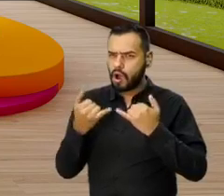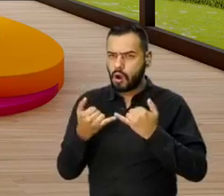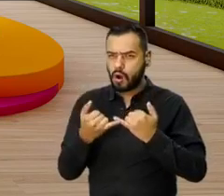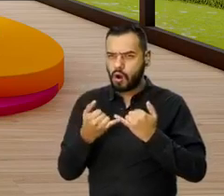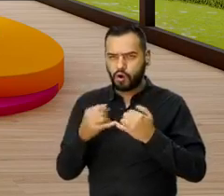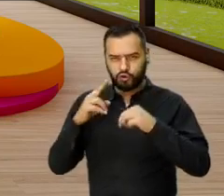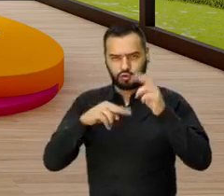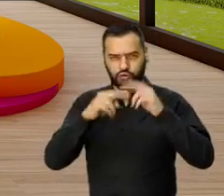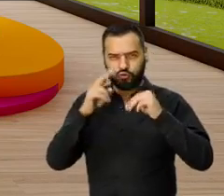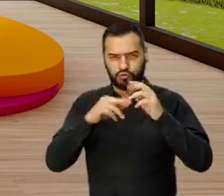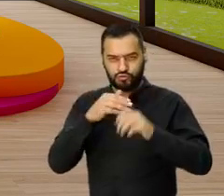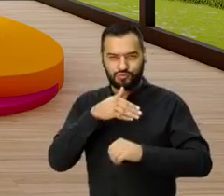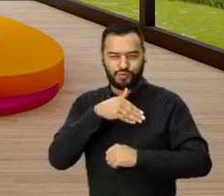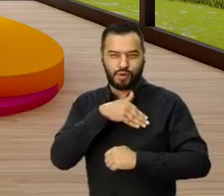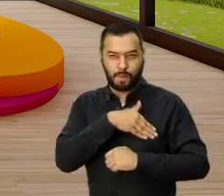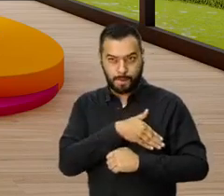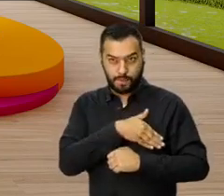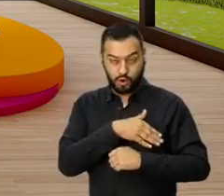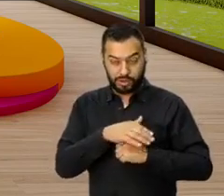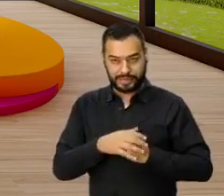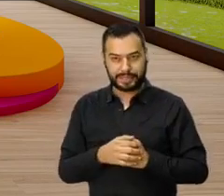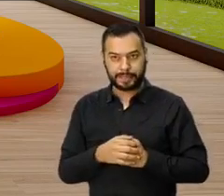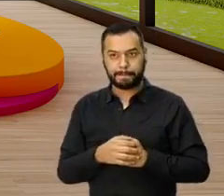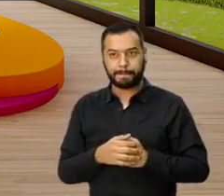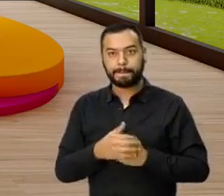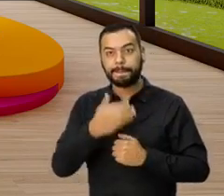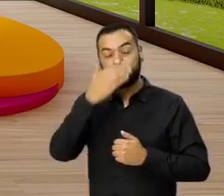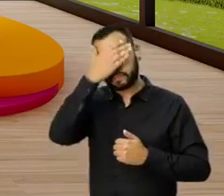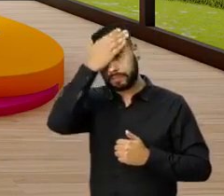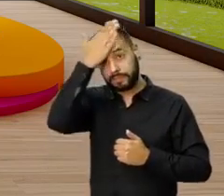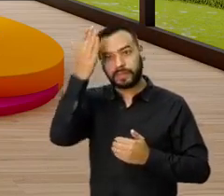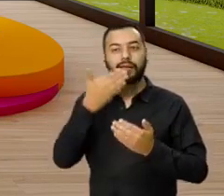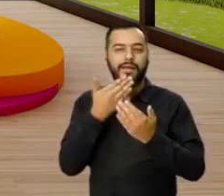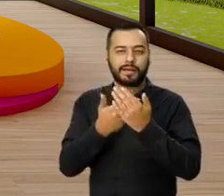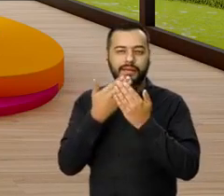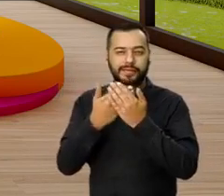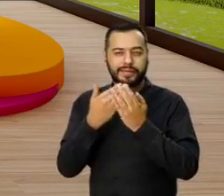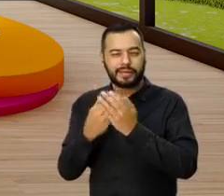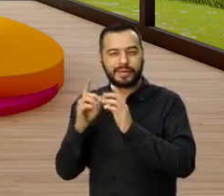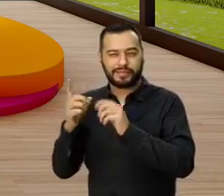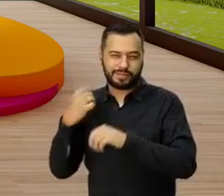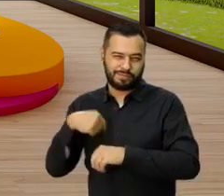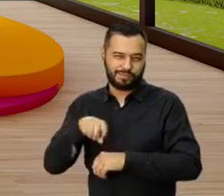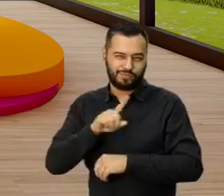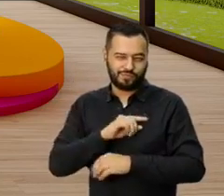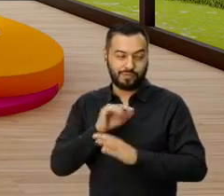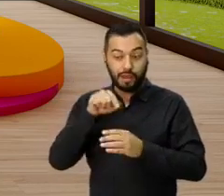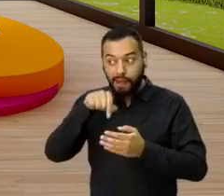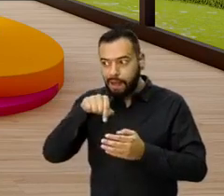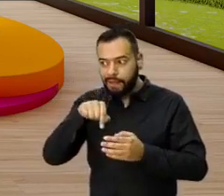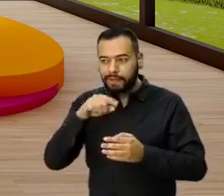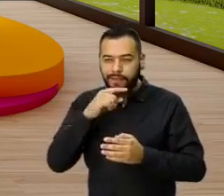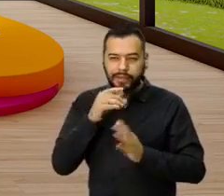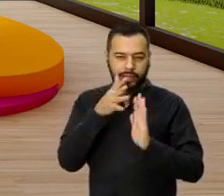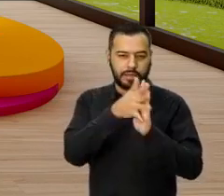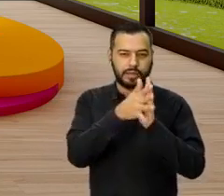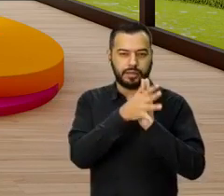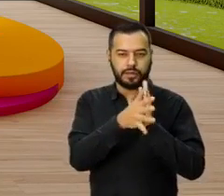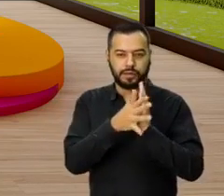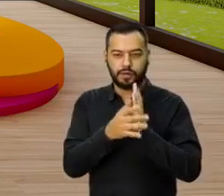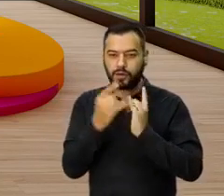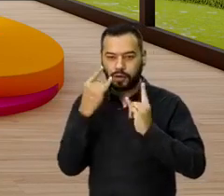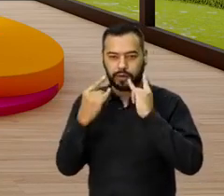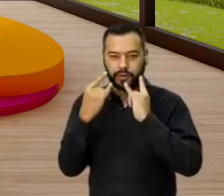de Constructora Bolívar y bueno, Diana, Paola, gracias, gracias por estar con nosotros si estás aquí es porque sabemos que esta información